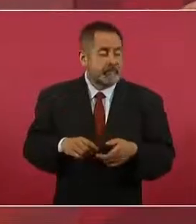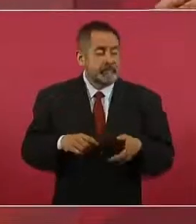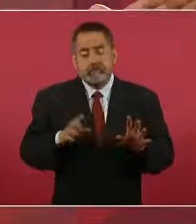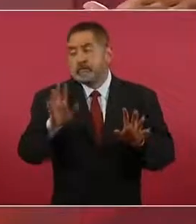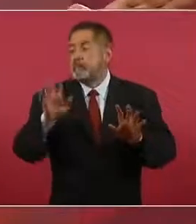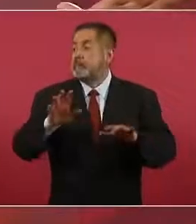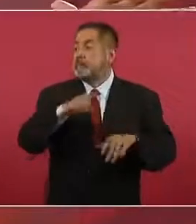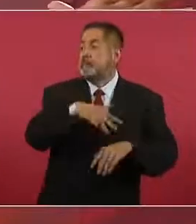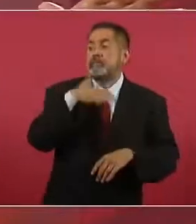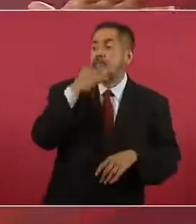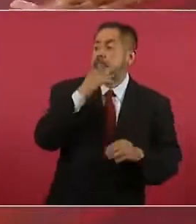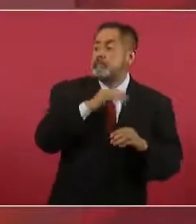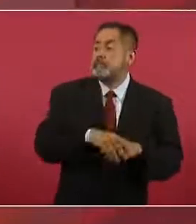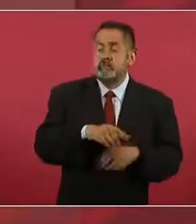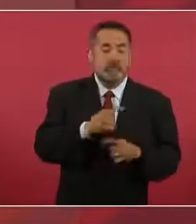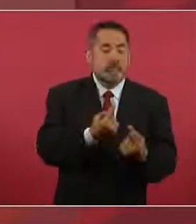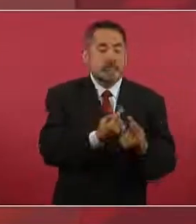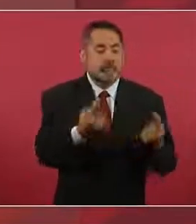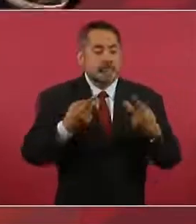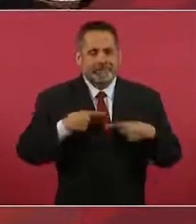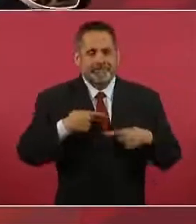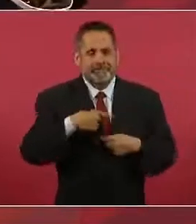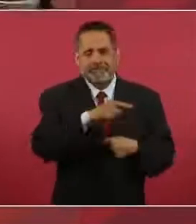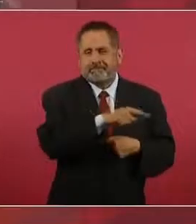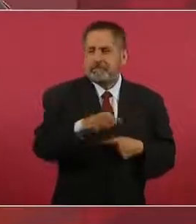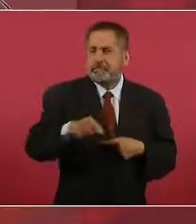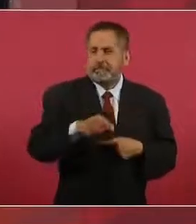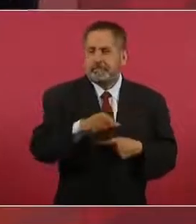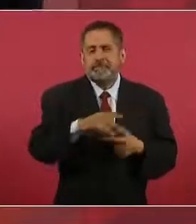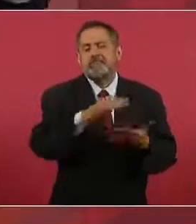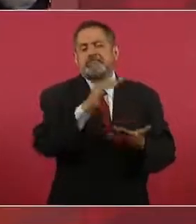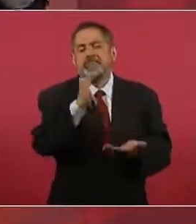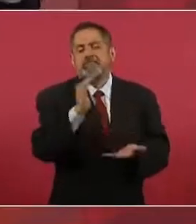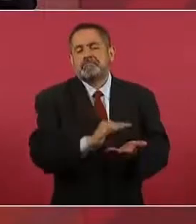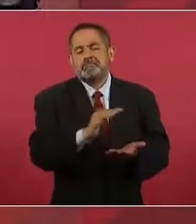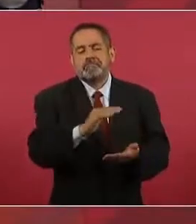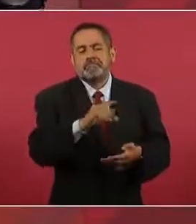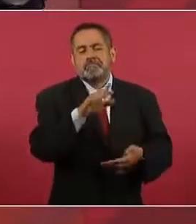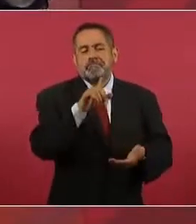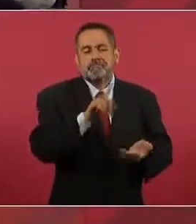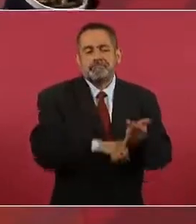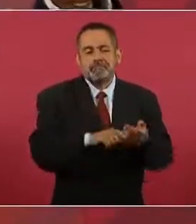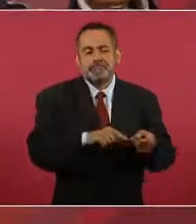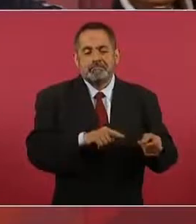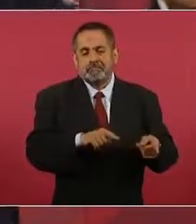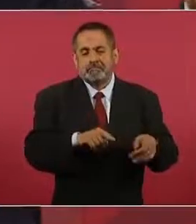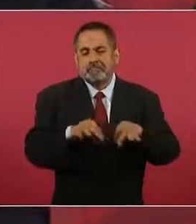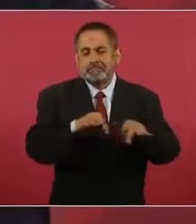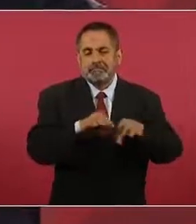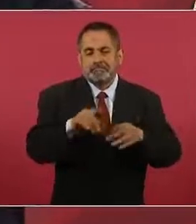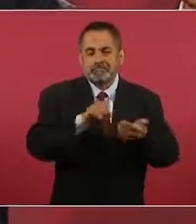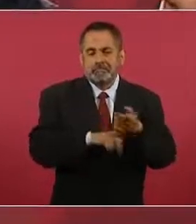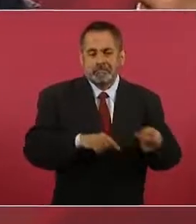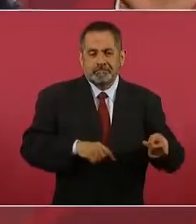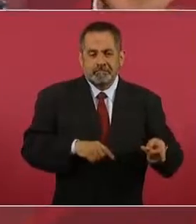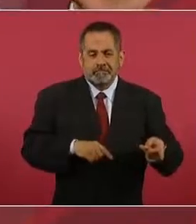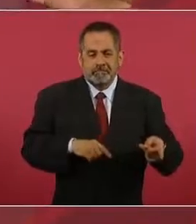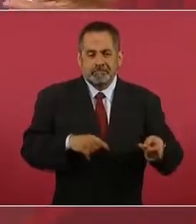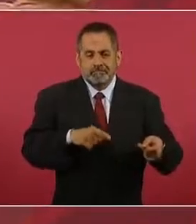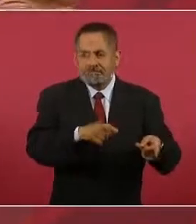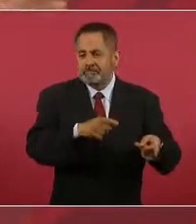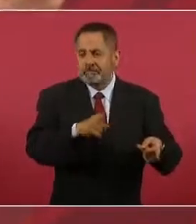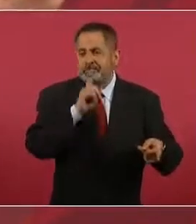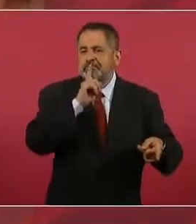corrupción, echándole la culpa a los que antes se les conocía como mordelones